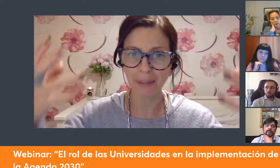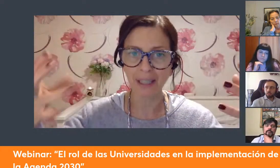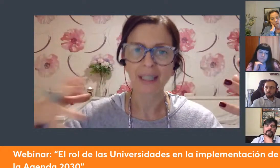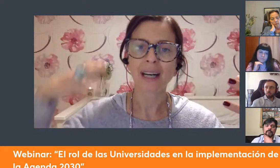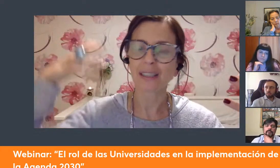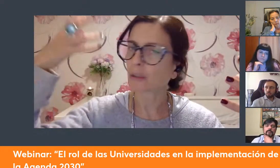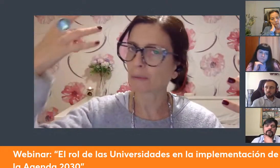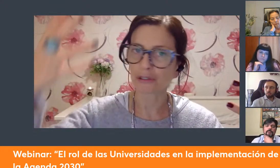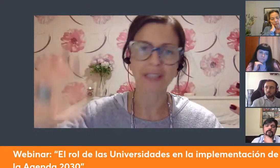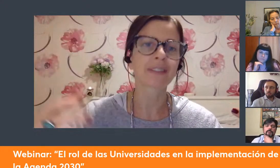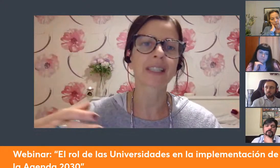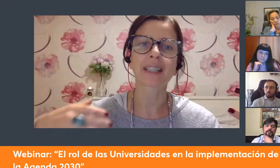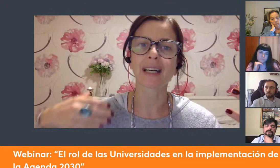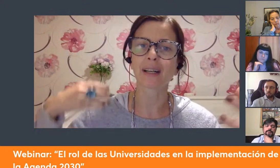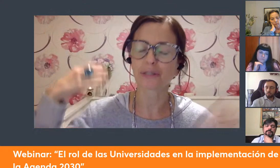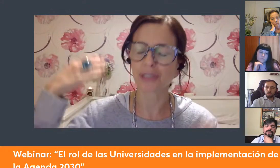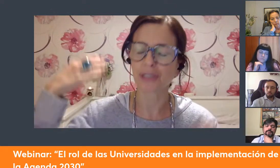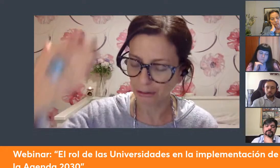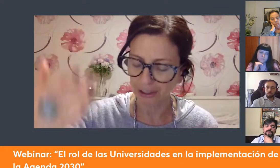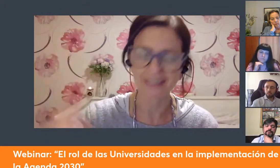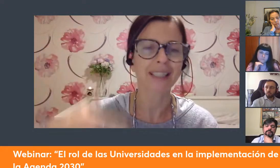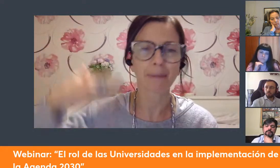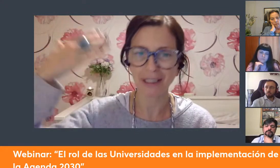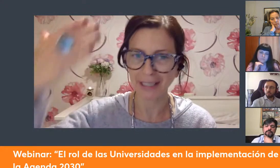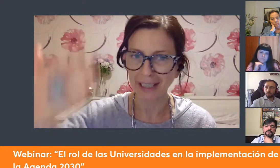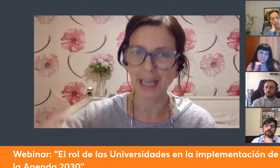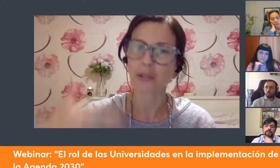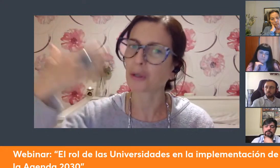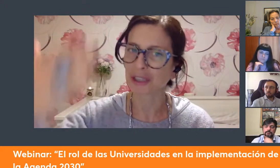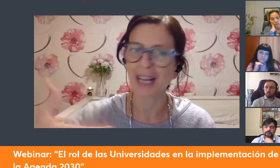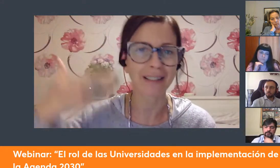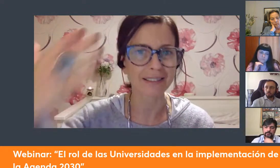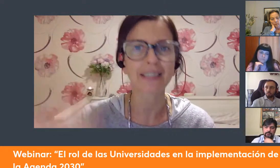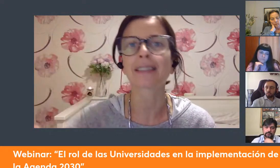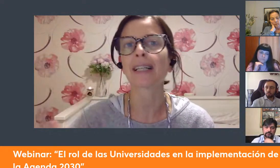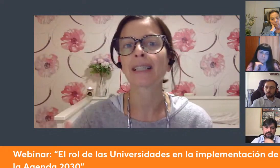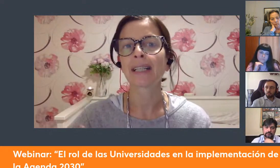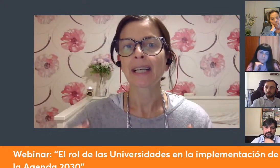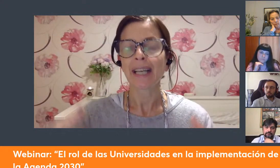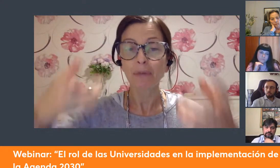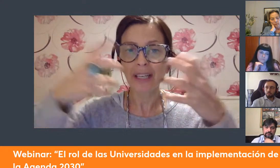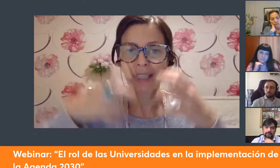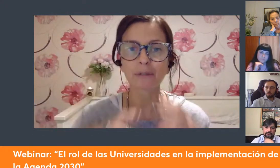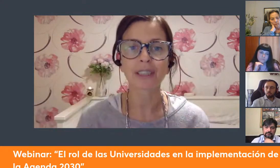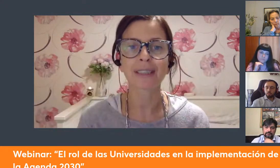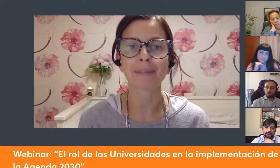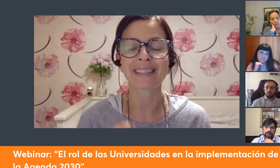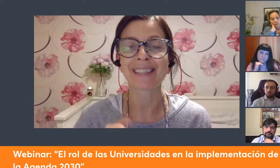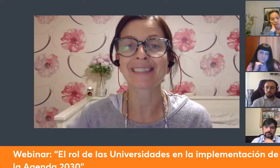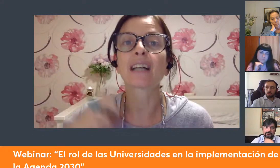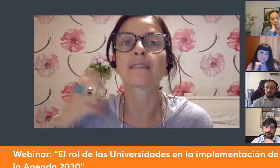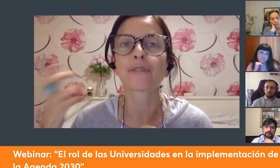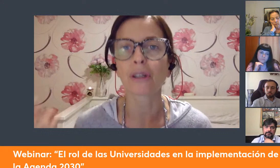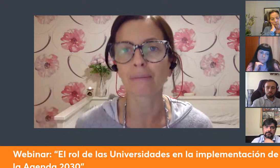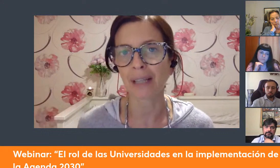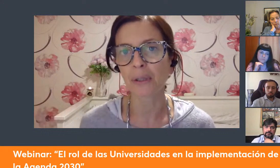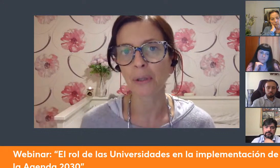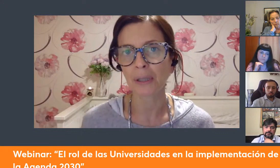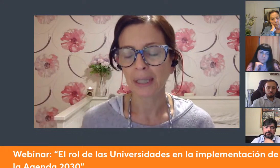esa narrativa antropocéntrica occidentalocéntrica patriarcal colonial racista hemos generado hemos un sistema que está